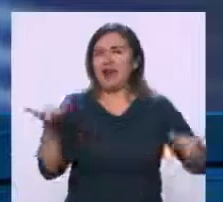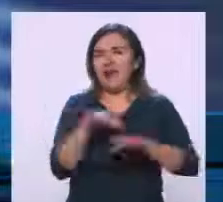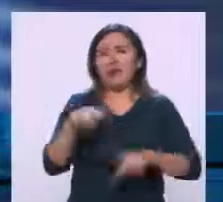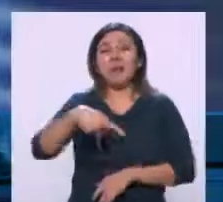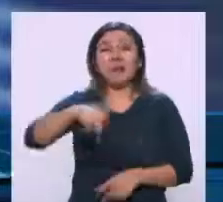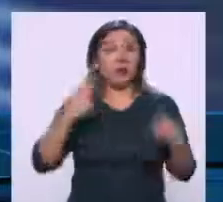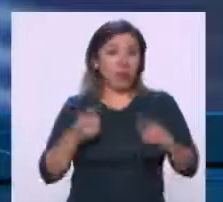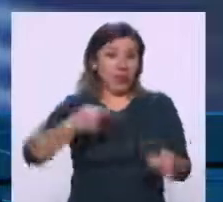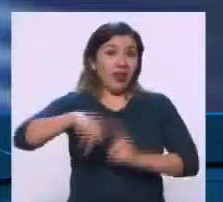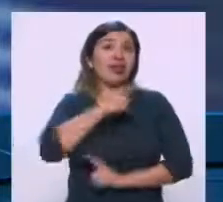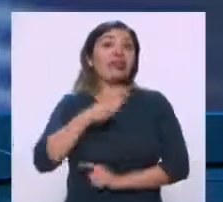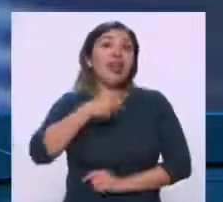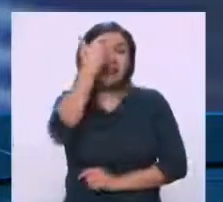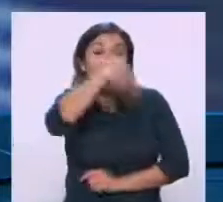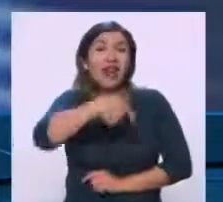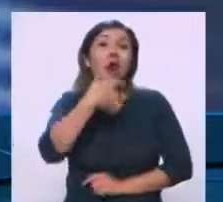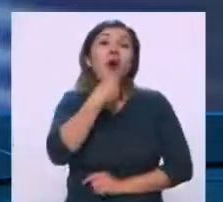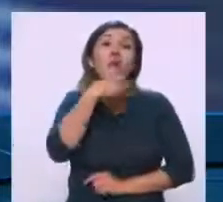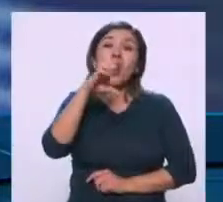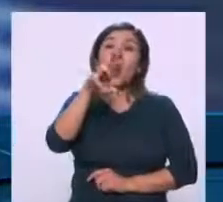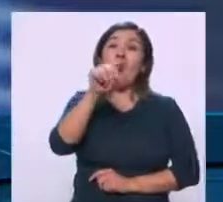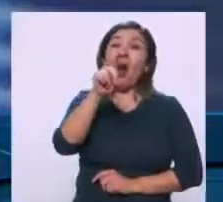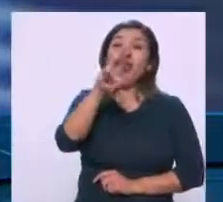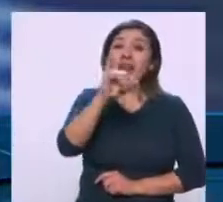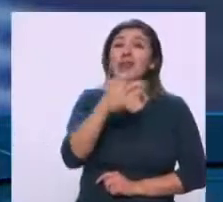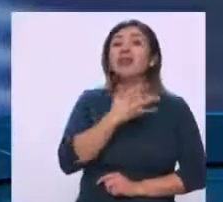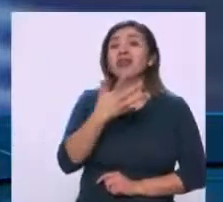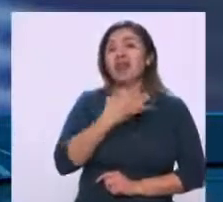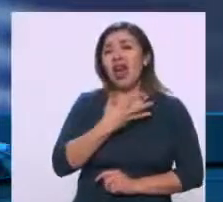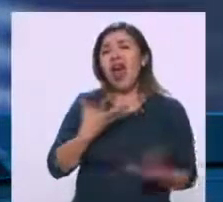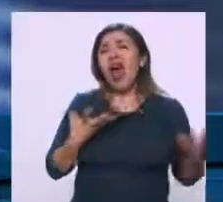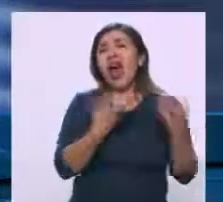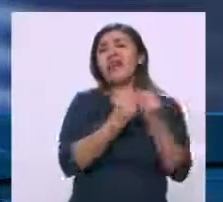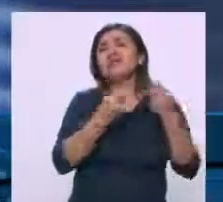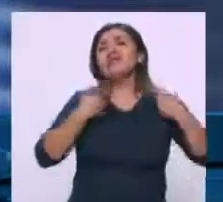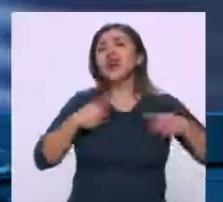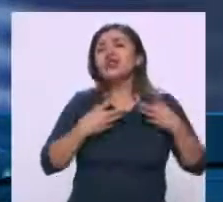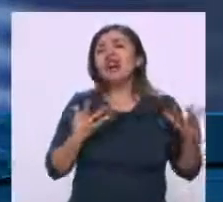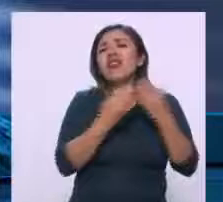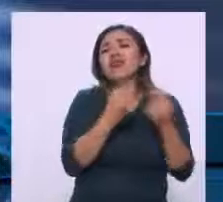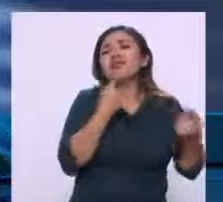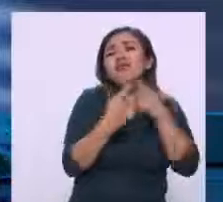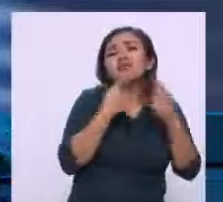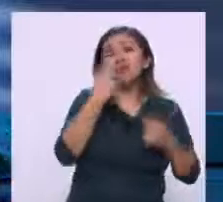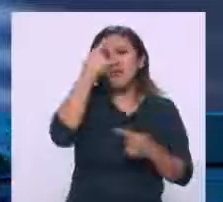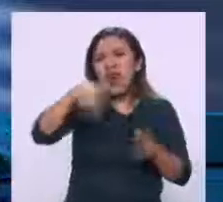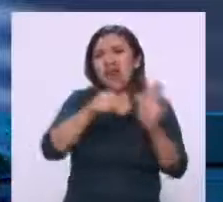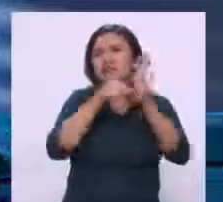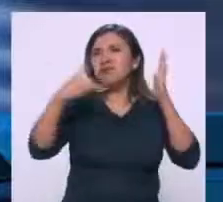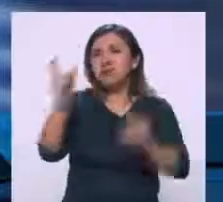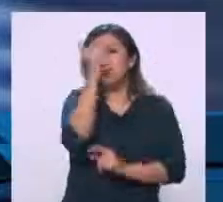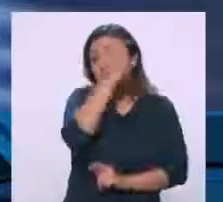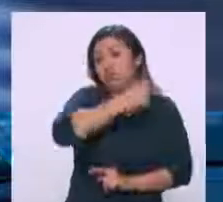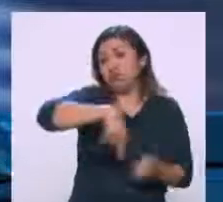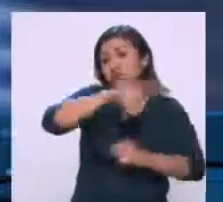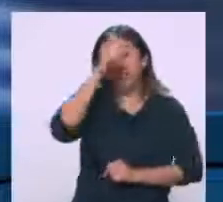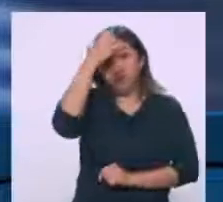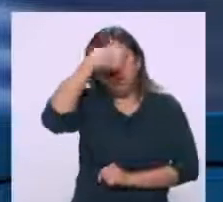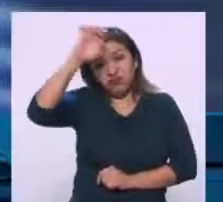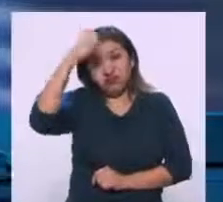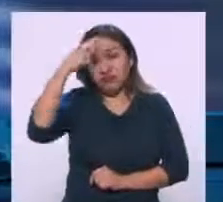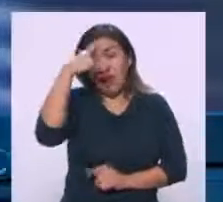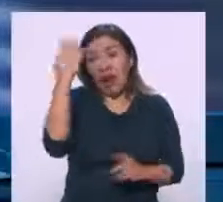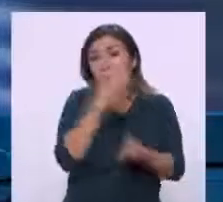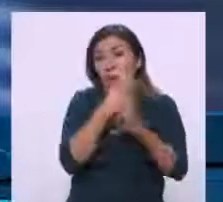pero la gente debe saber que Cuadri tiene agencias de relaciones públicas, expertos en este tipo de